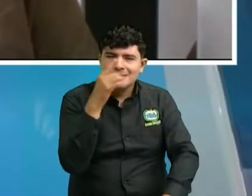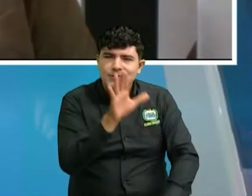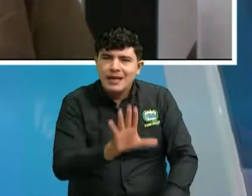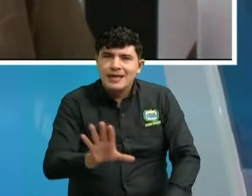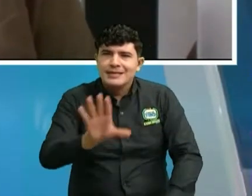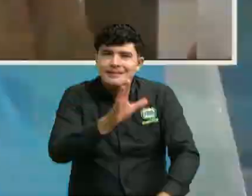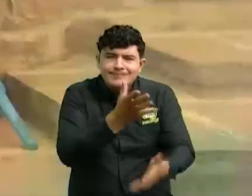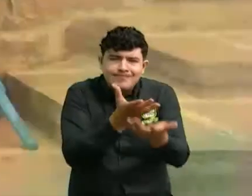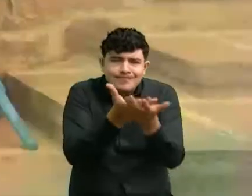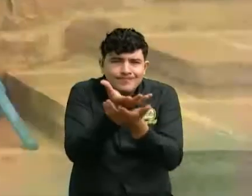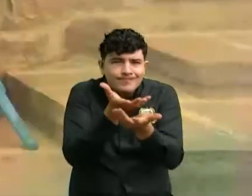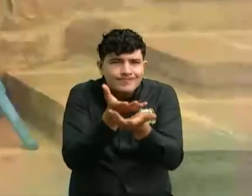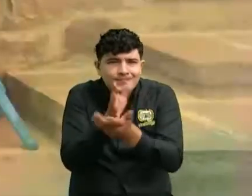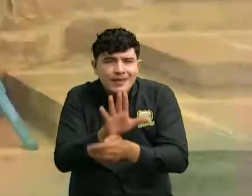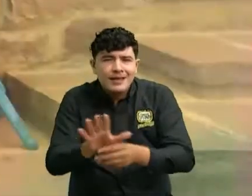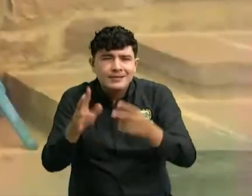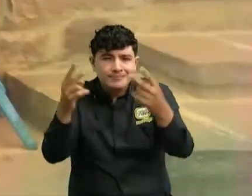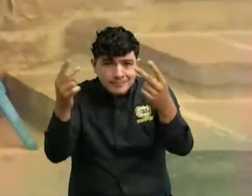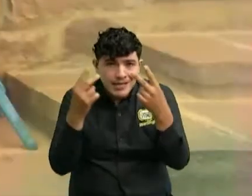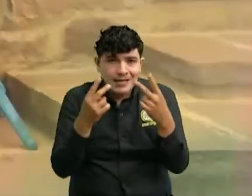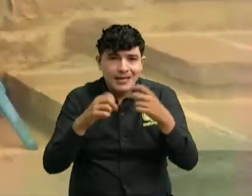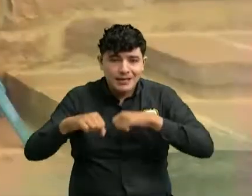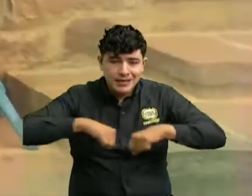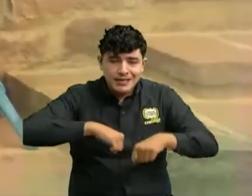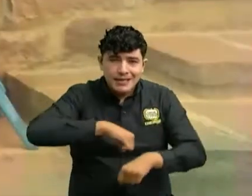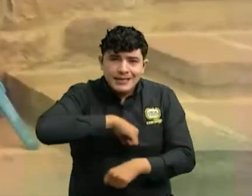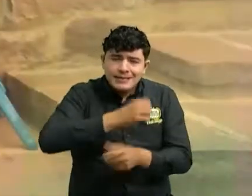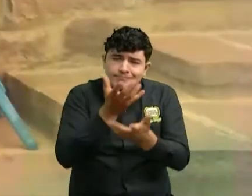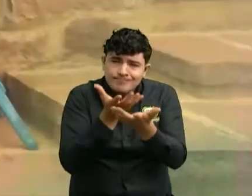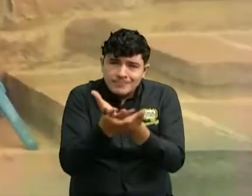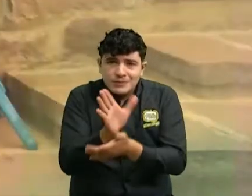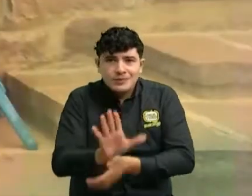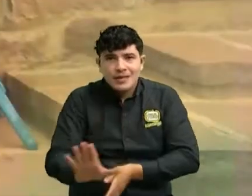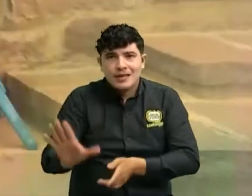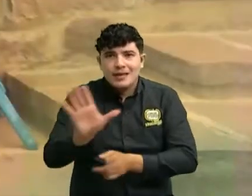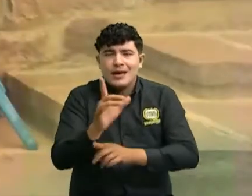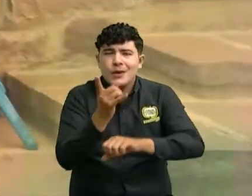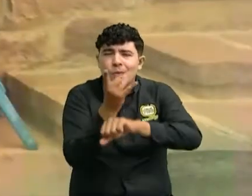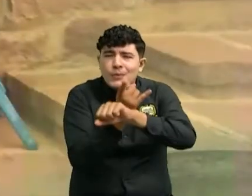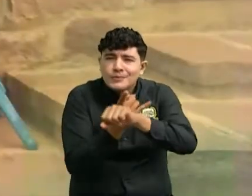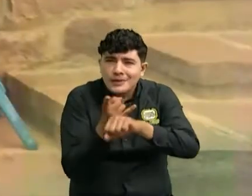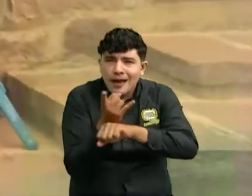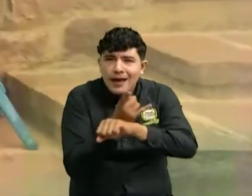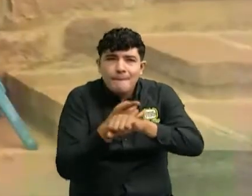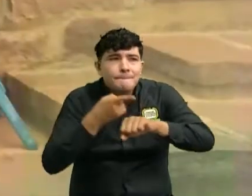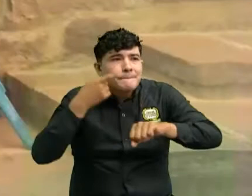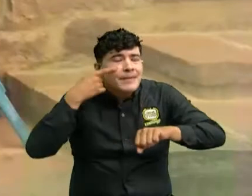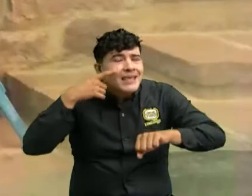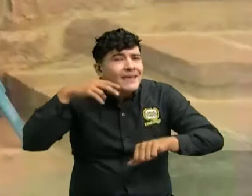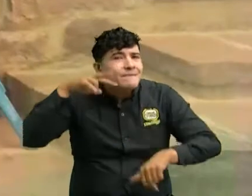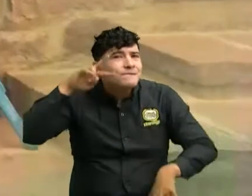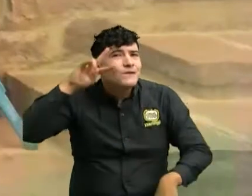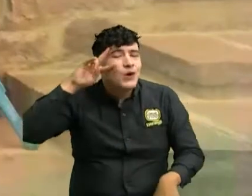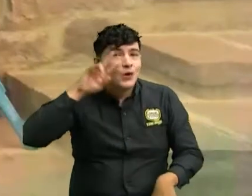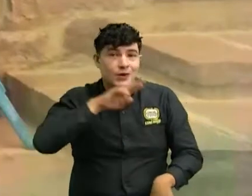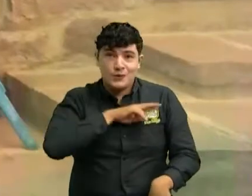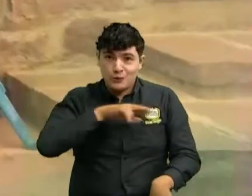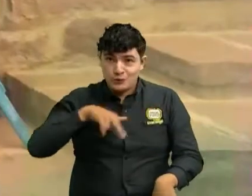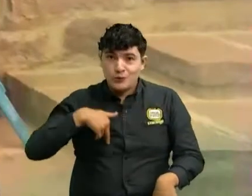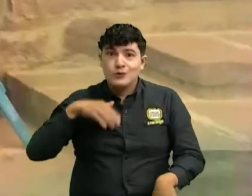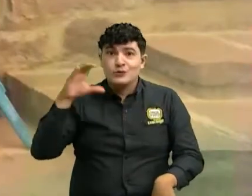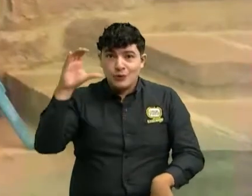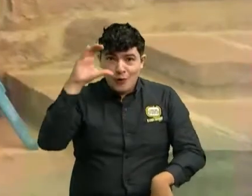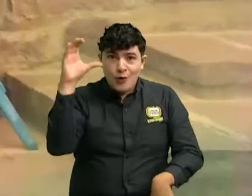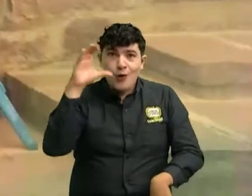llamado a nuestros televidentes al público en general utilicen la malicia indígena hombre los colombianos somos conocidos así